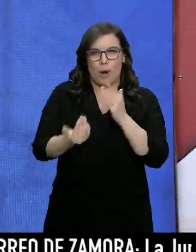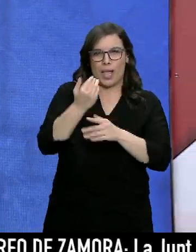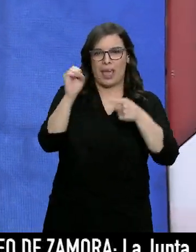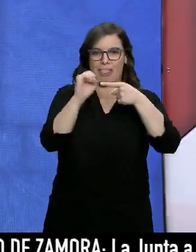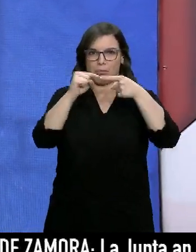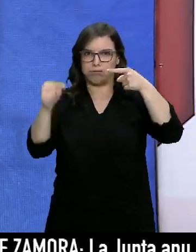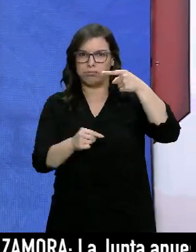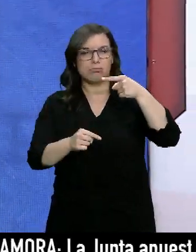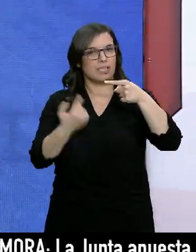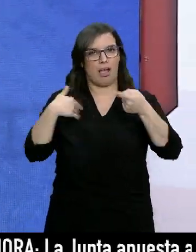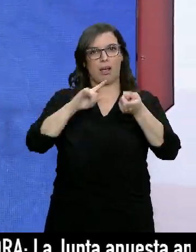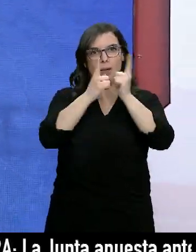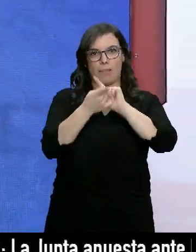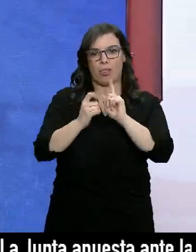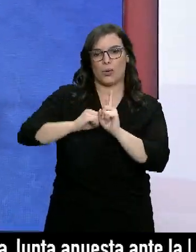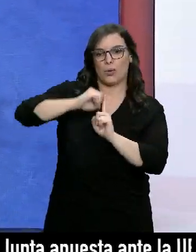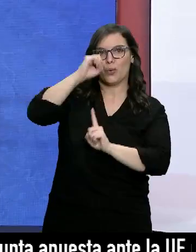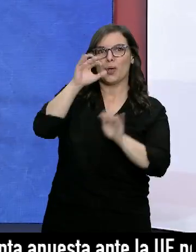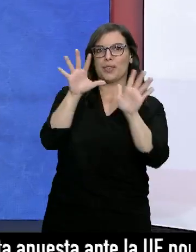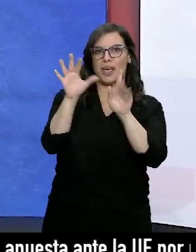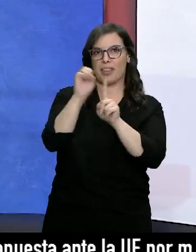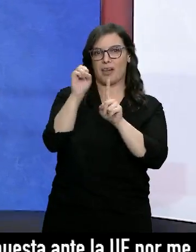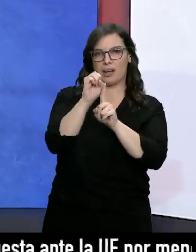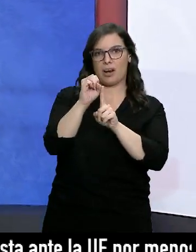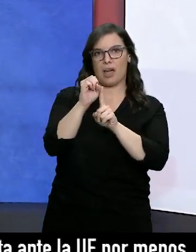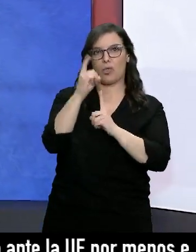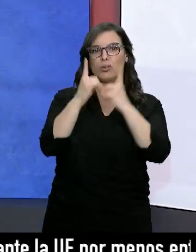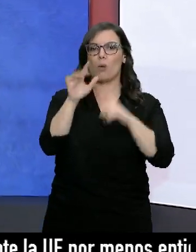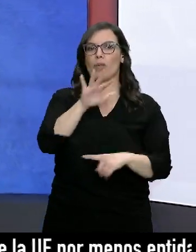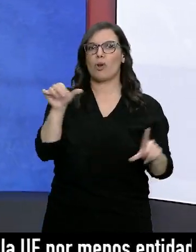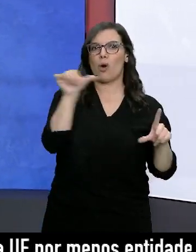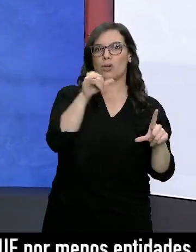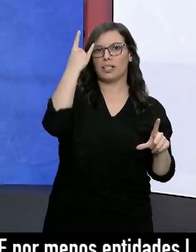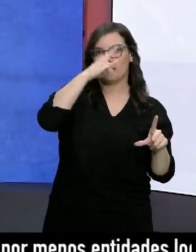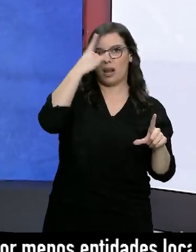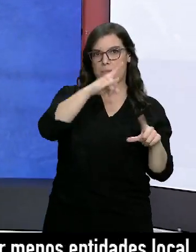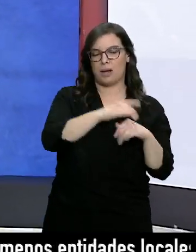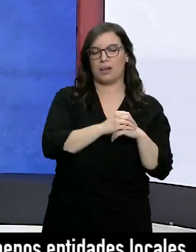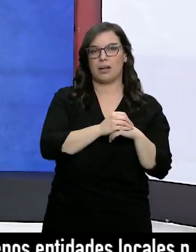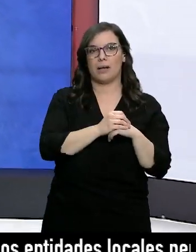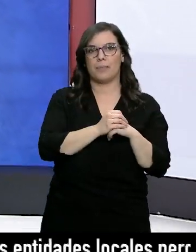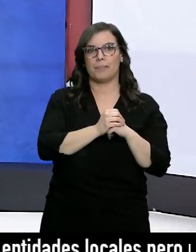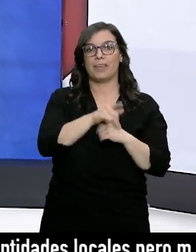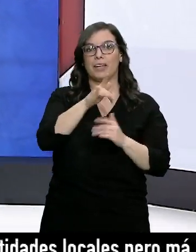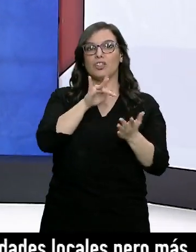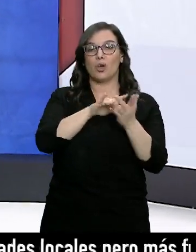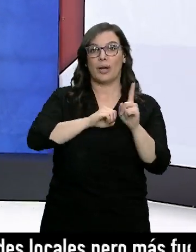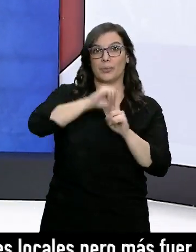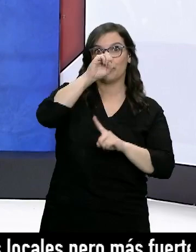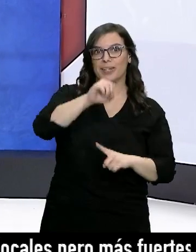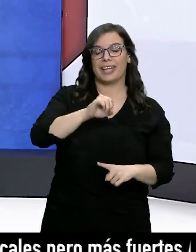cero. Los ascensos han alcanzado los 10 grados en puntos del oeste de Salamanca. Cuando alcanzan esta cifra se llaman ascensos